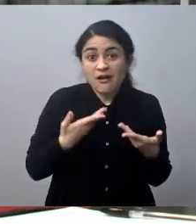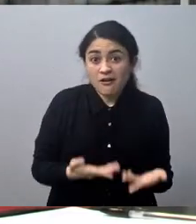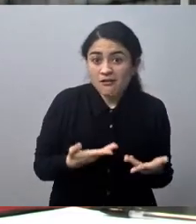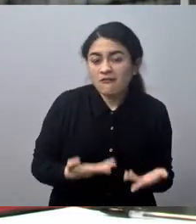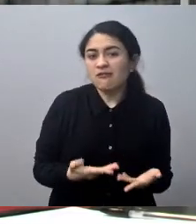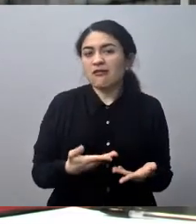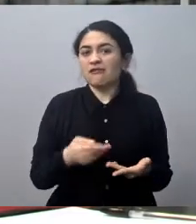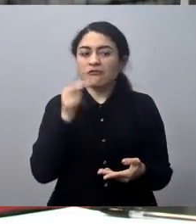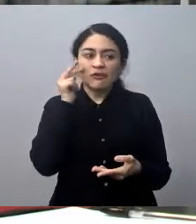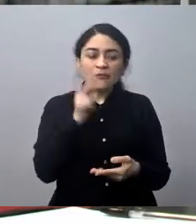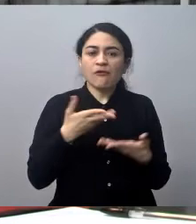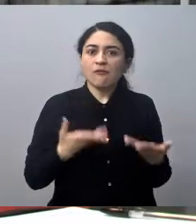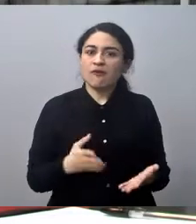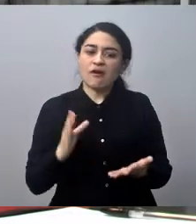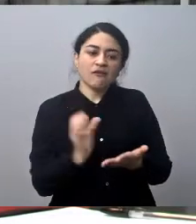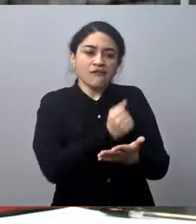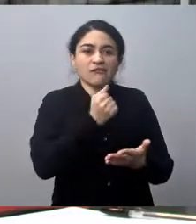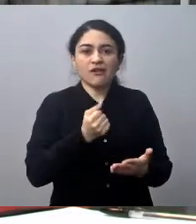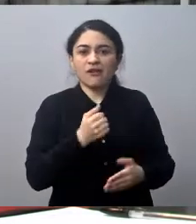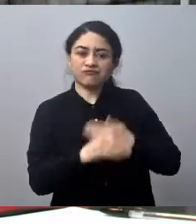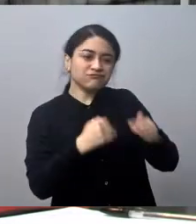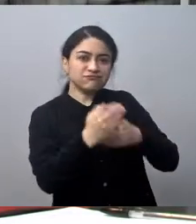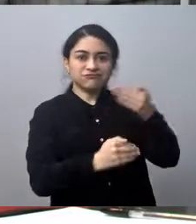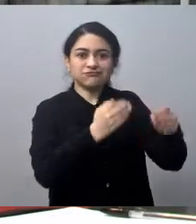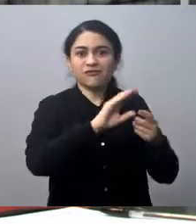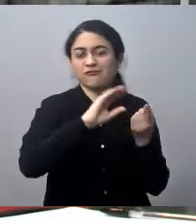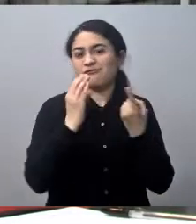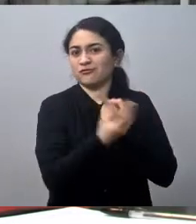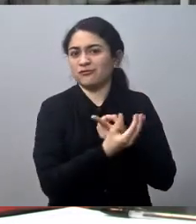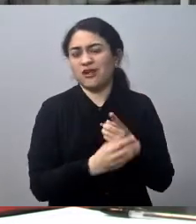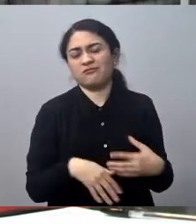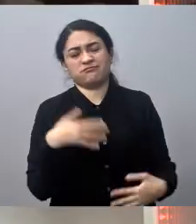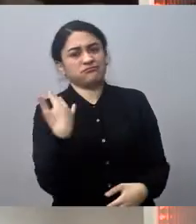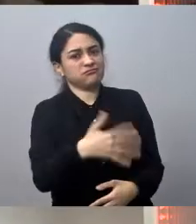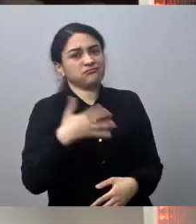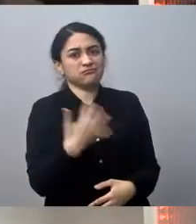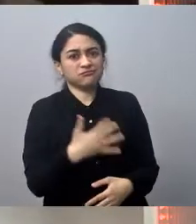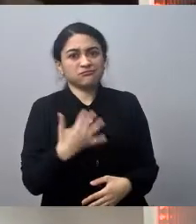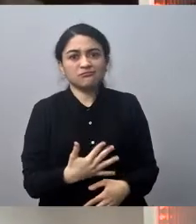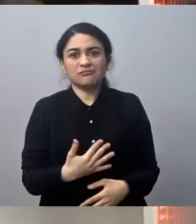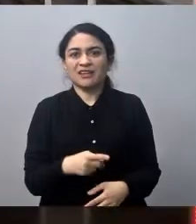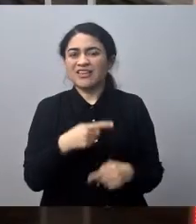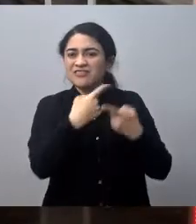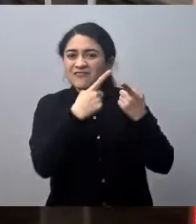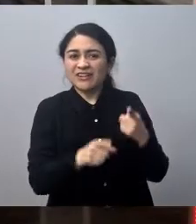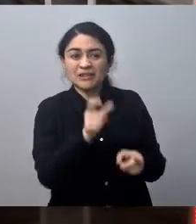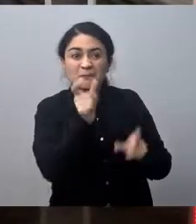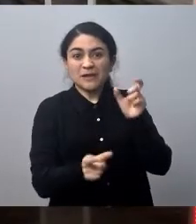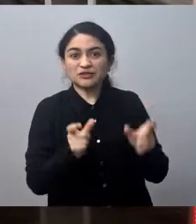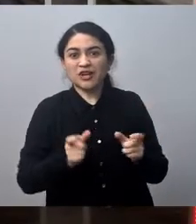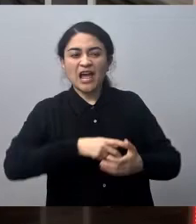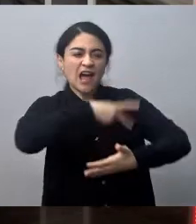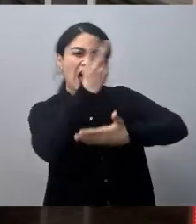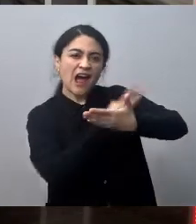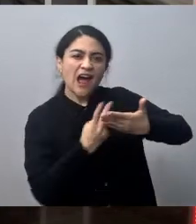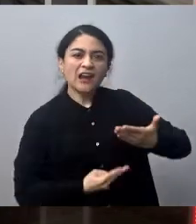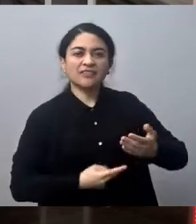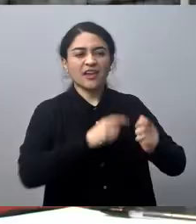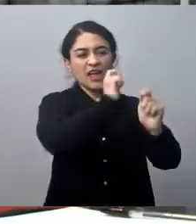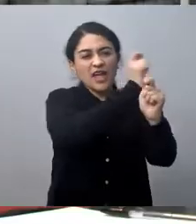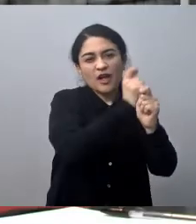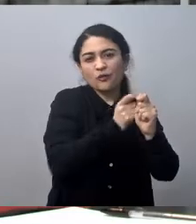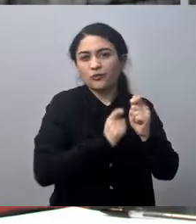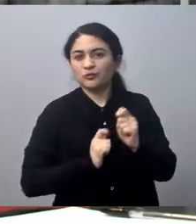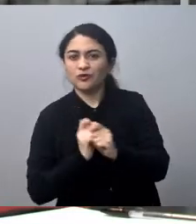cuenta de que cómo ha surgido el ámbito cultural. discute. impresionante, impresionante. O sea, hay muchos artistas, hay muchos cultores que